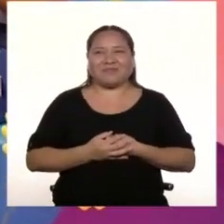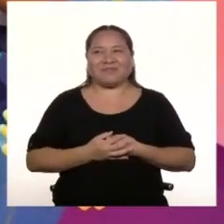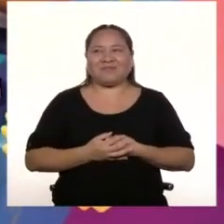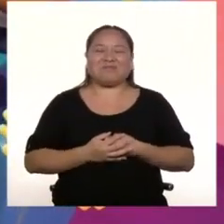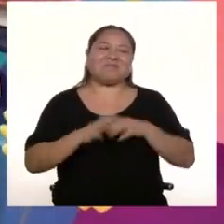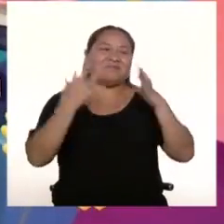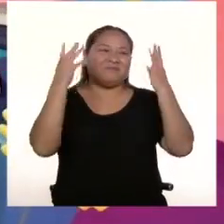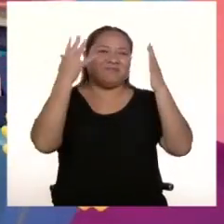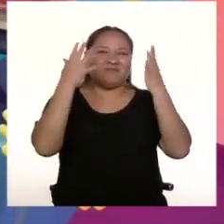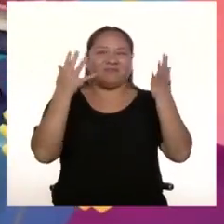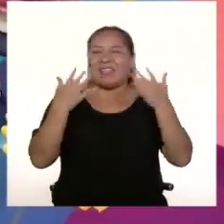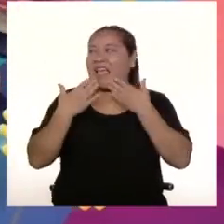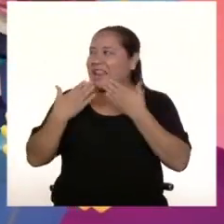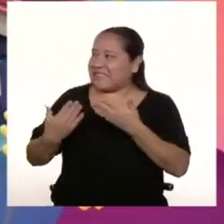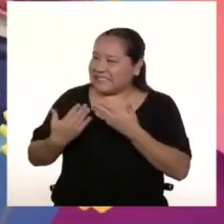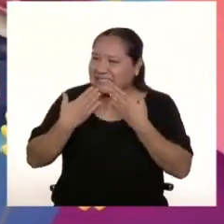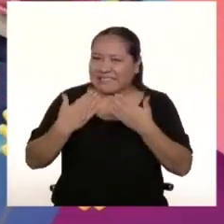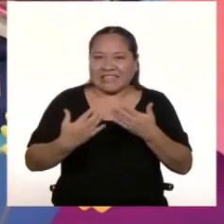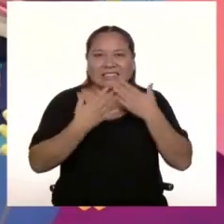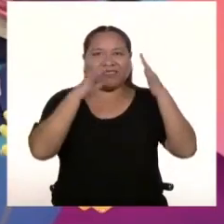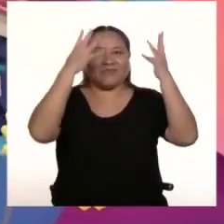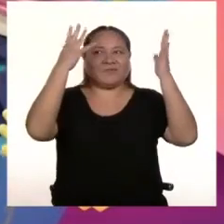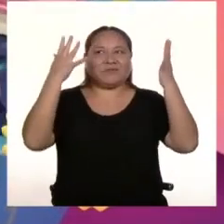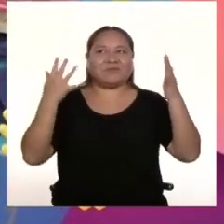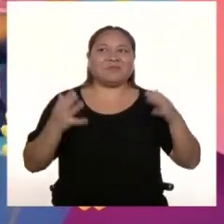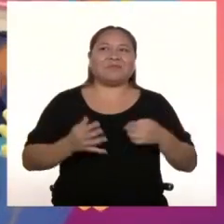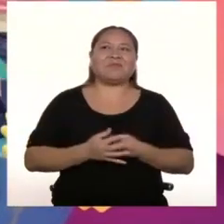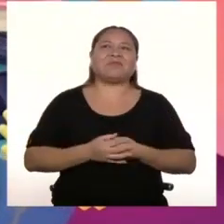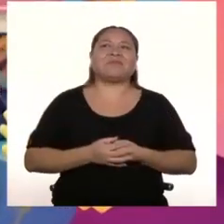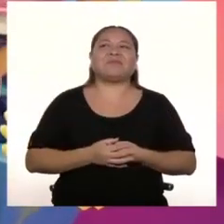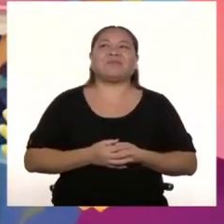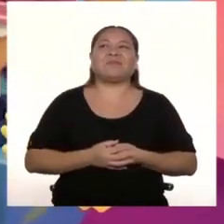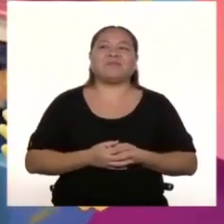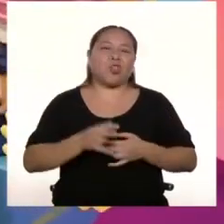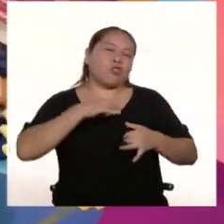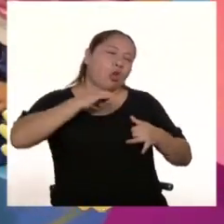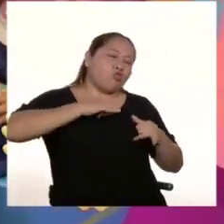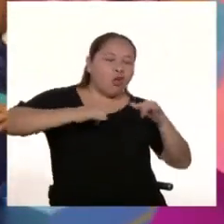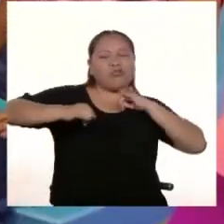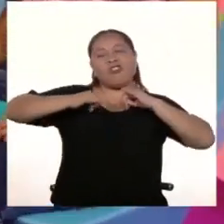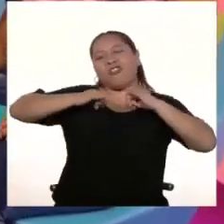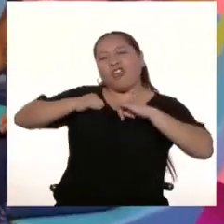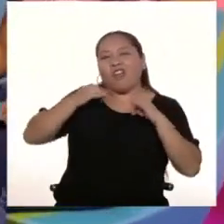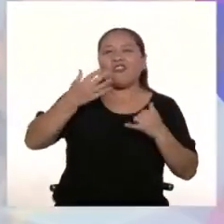Gracias Gracias Ya está lista Ya está lista Yo peyo mi tierra